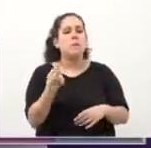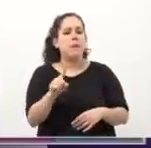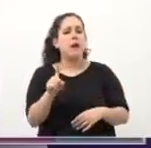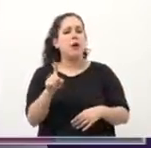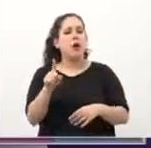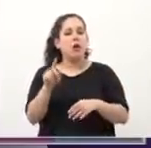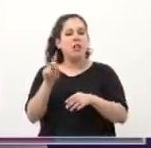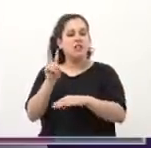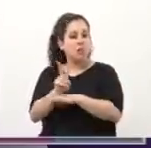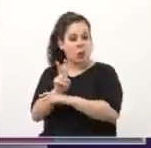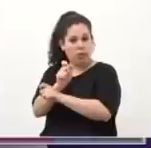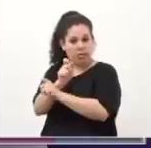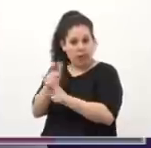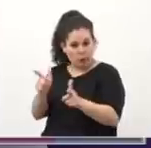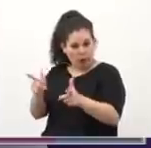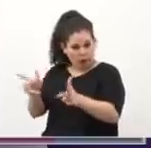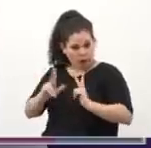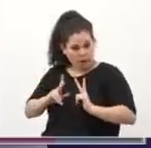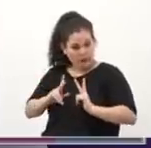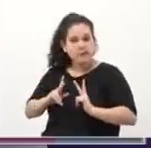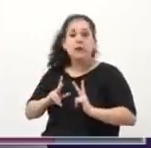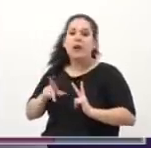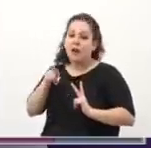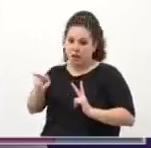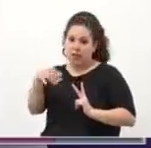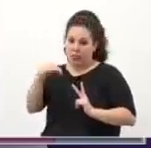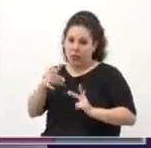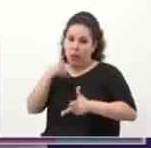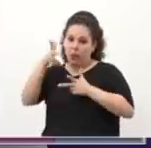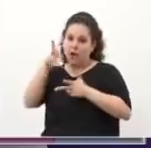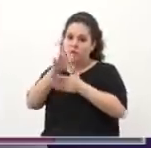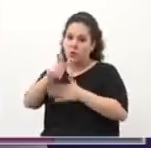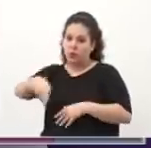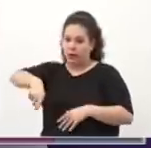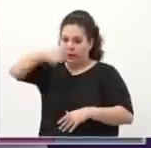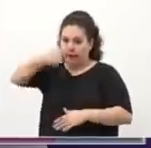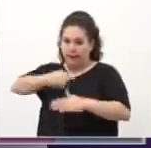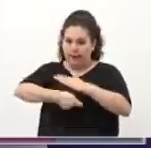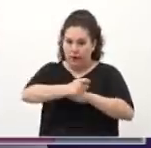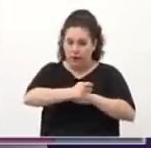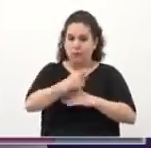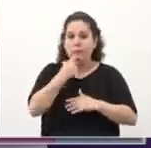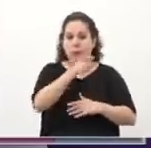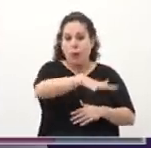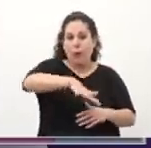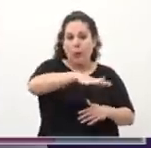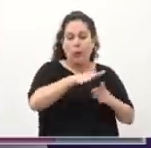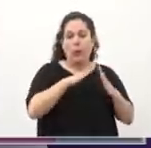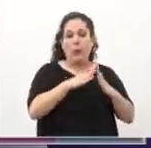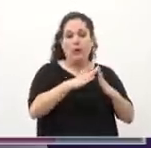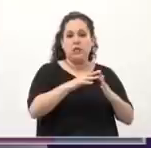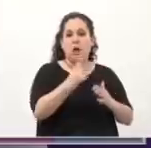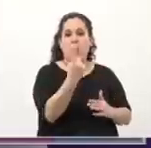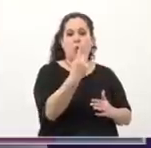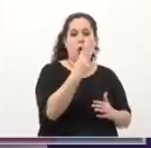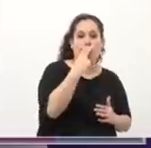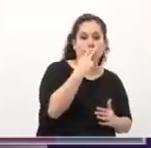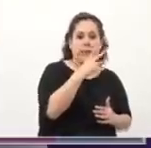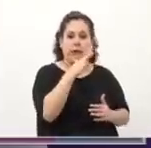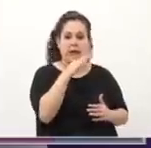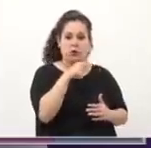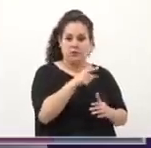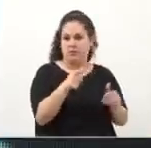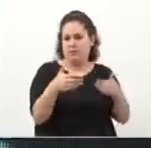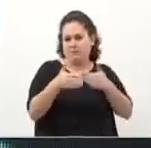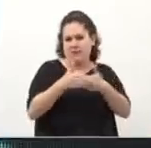inseguridad, tenés que hablar de narcotráfico. De lo que pasa en la 1.11.14, que vos la tenés cerca de la cancha. En la 1